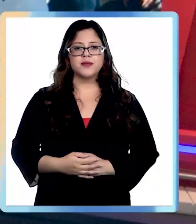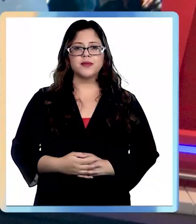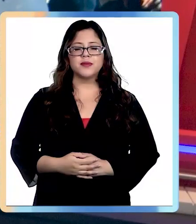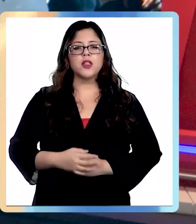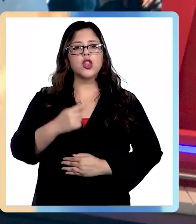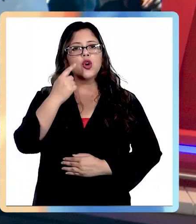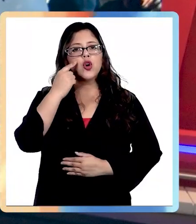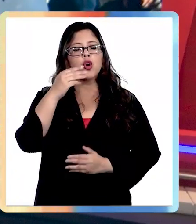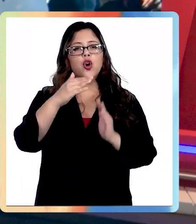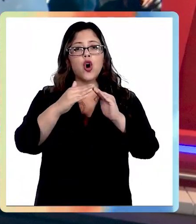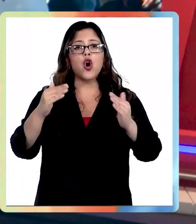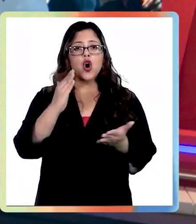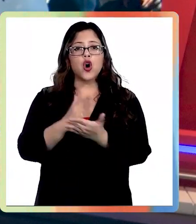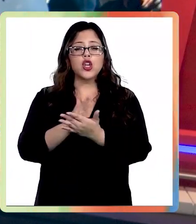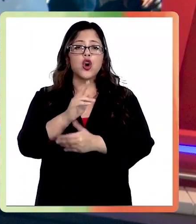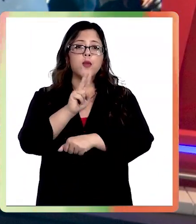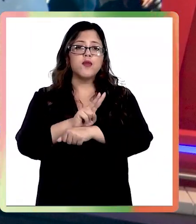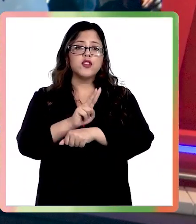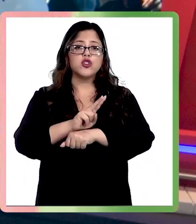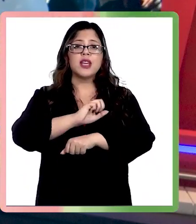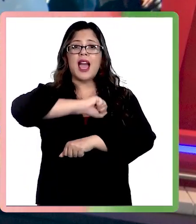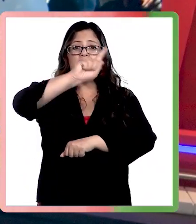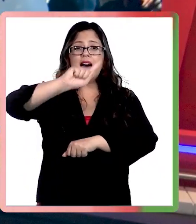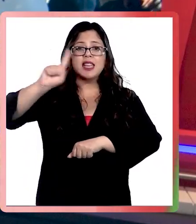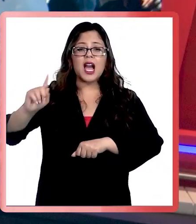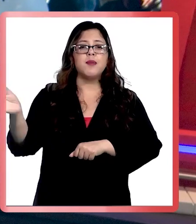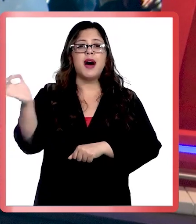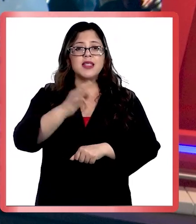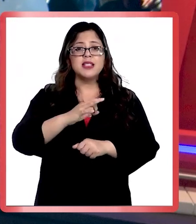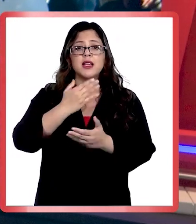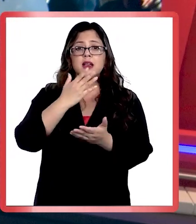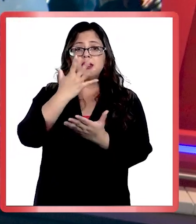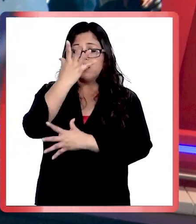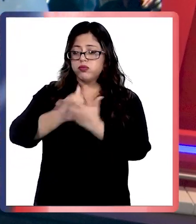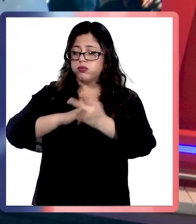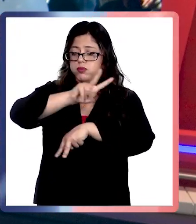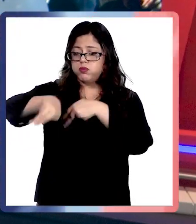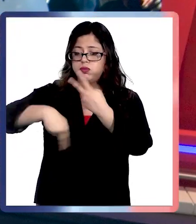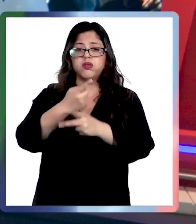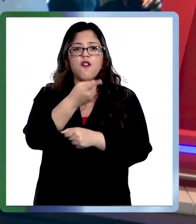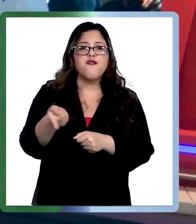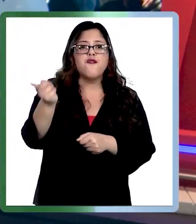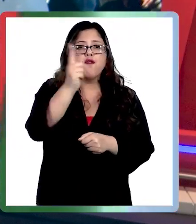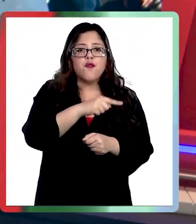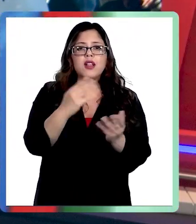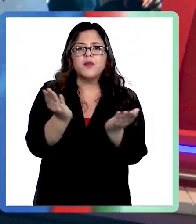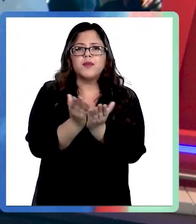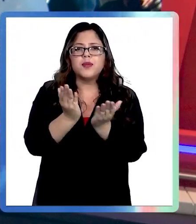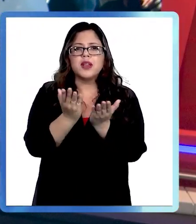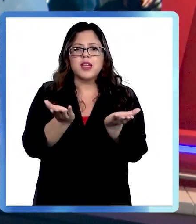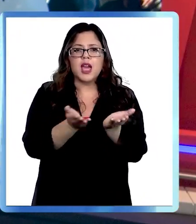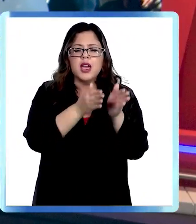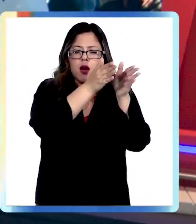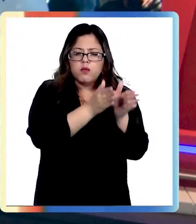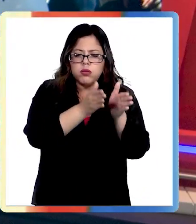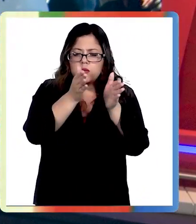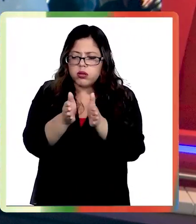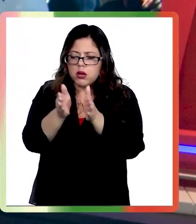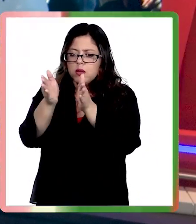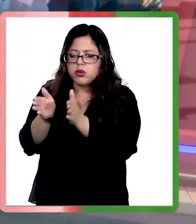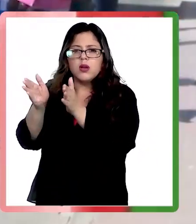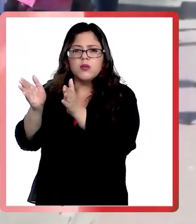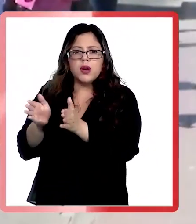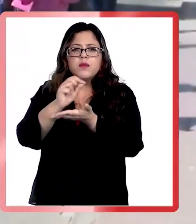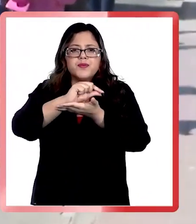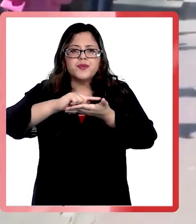Y atención, el Colegio de Profesores de Atacama afirmó que después del paro, el retorno a clases ha sido gradual y fragmentado, porque